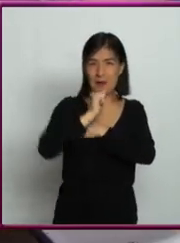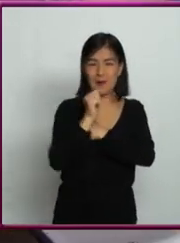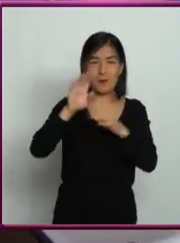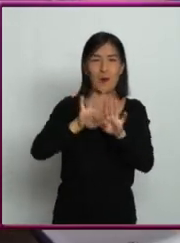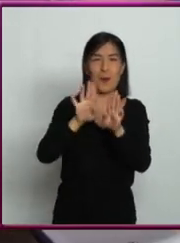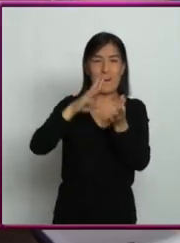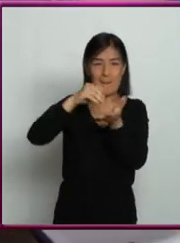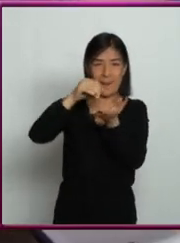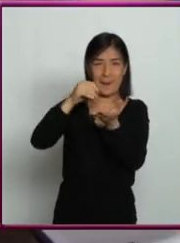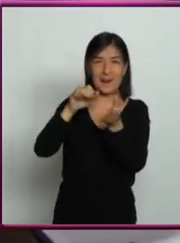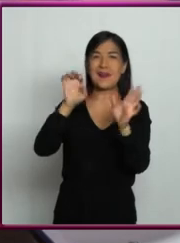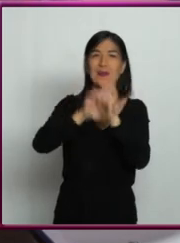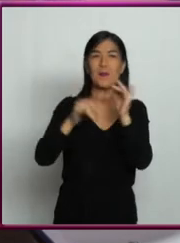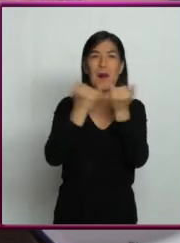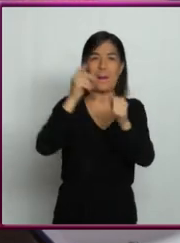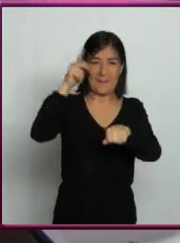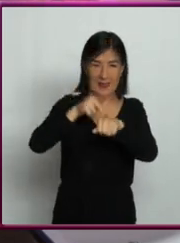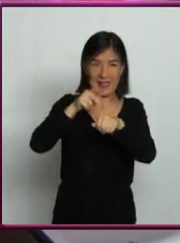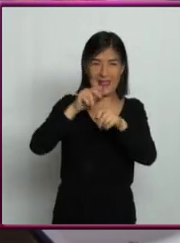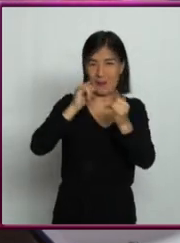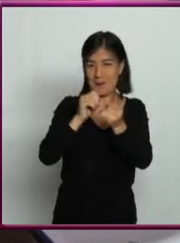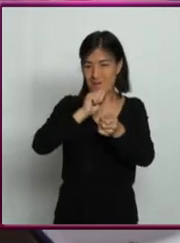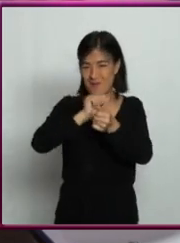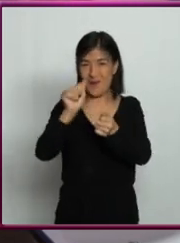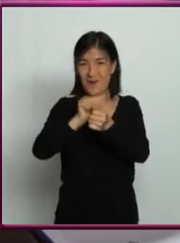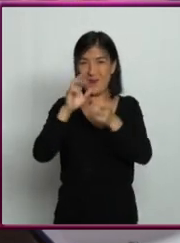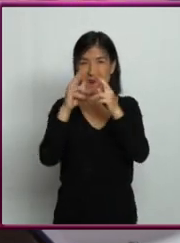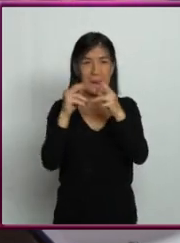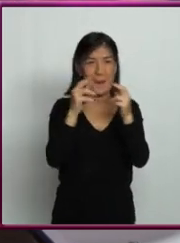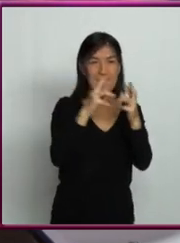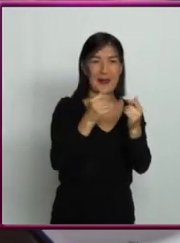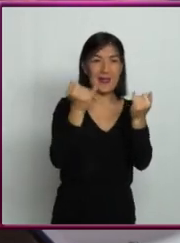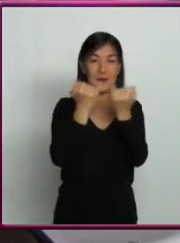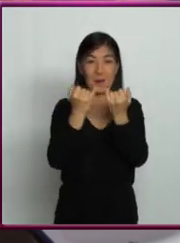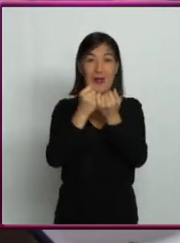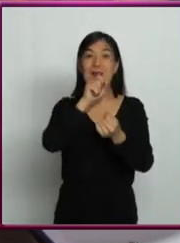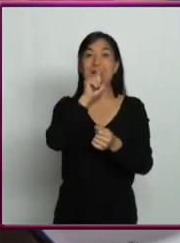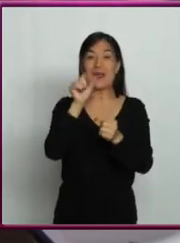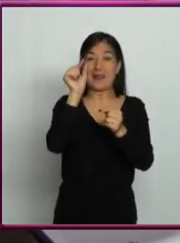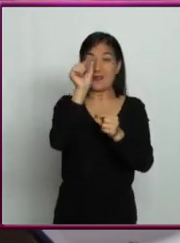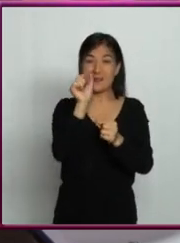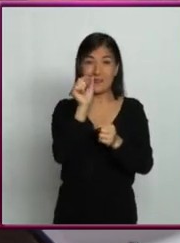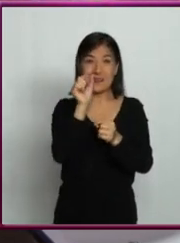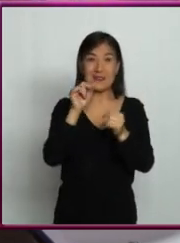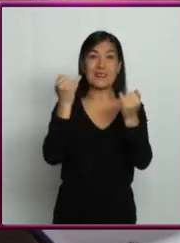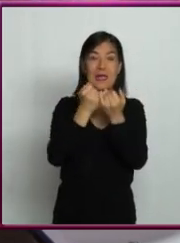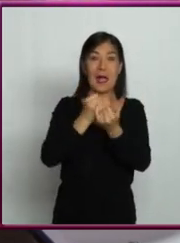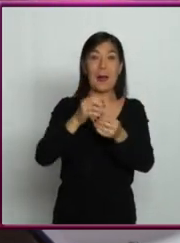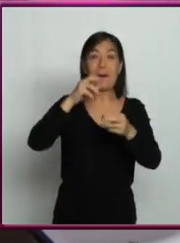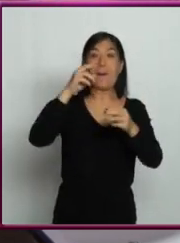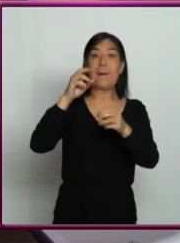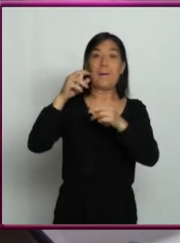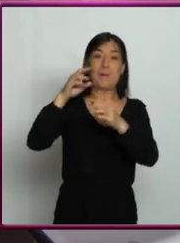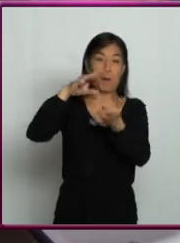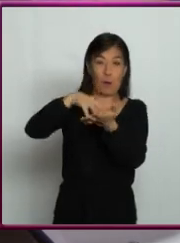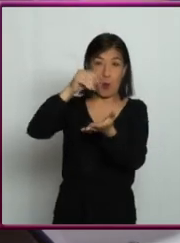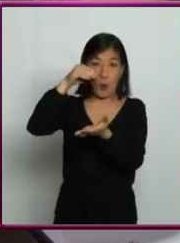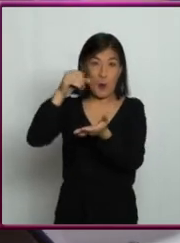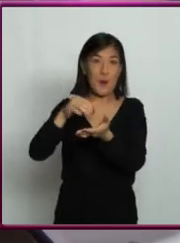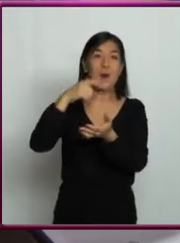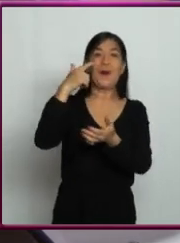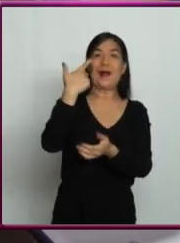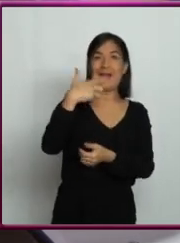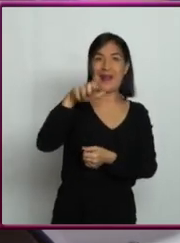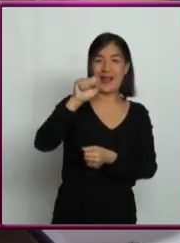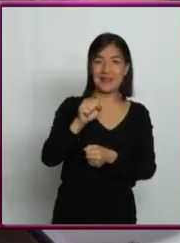hagan de cuenta, así como de pedacitos de roca, así exactamente, de ese material. Y el polvo y el gas que está ahí se